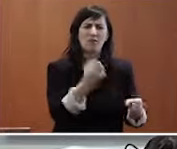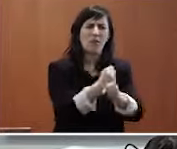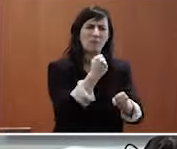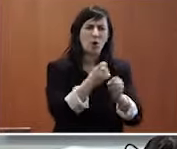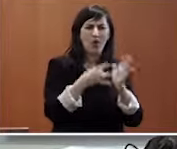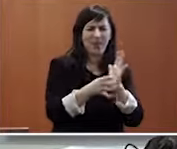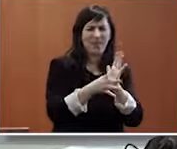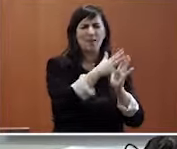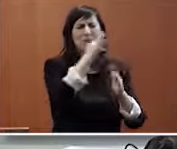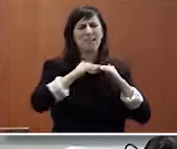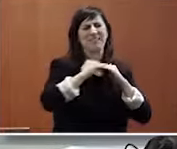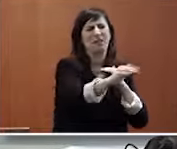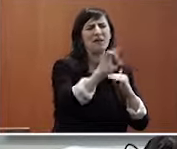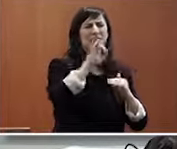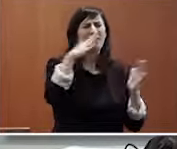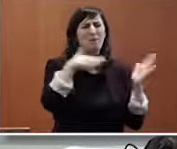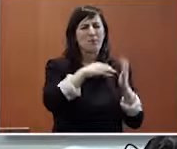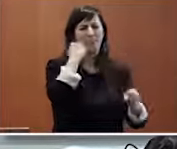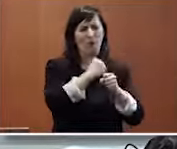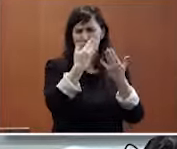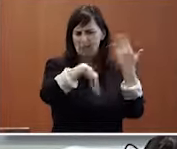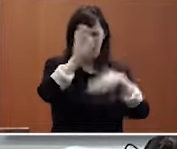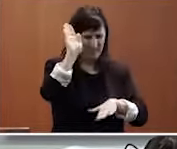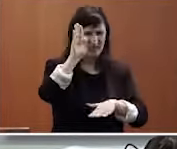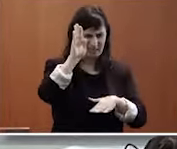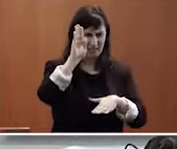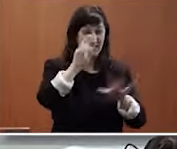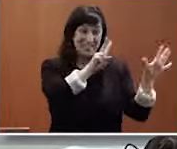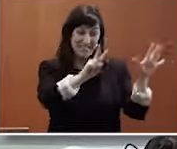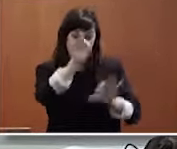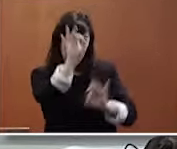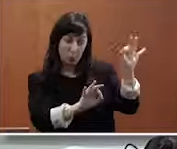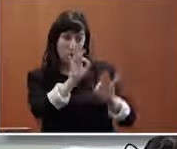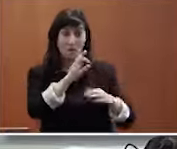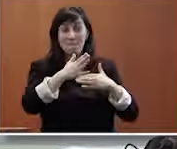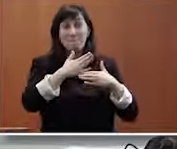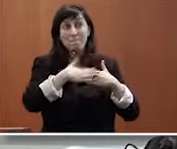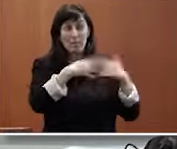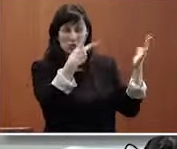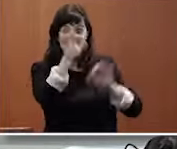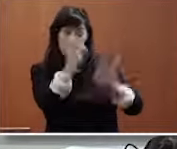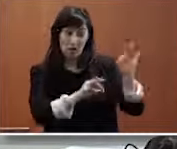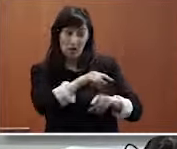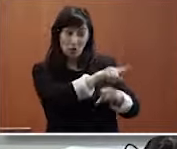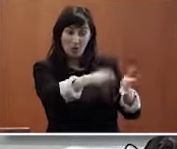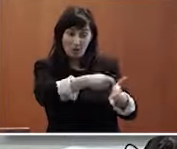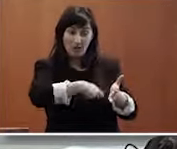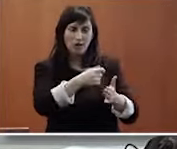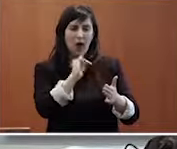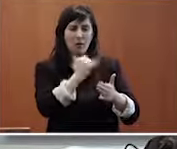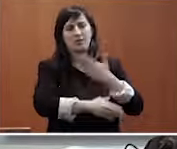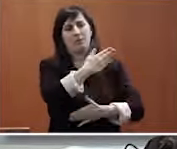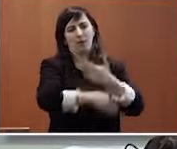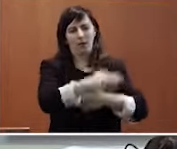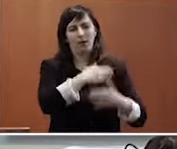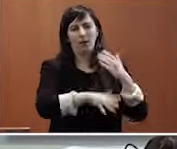e estable a máis de 15.000 trabajadores, de los cuales o 70% al menos presentan discapacidades